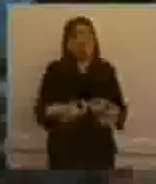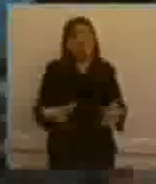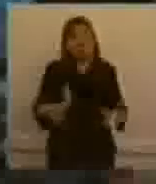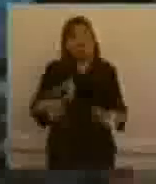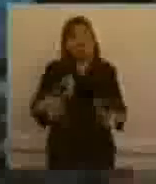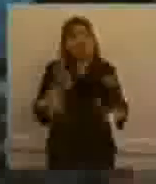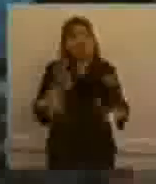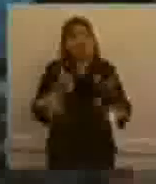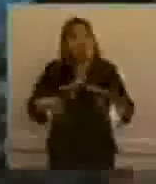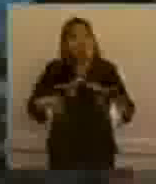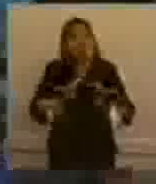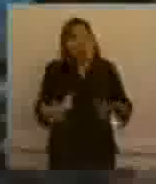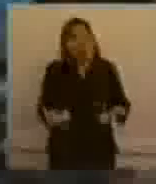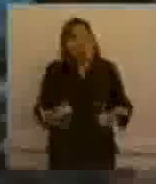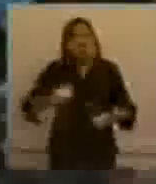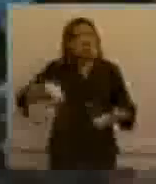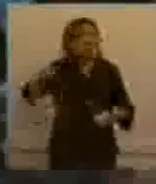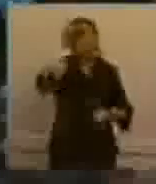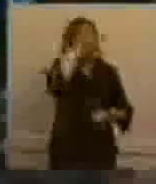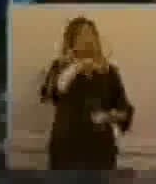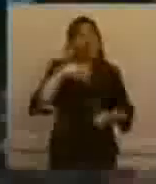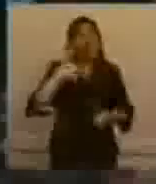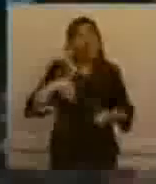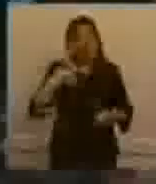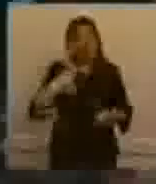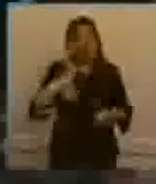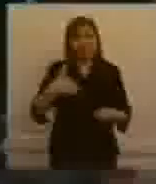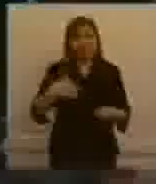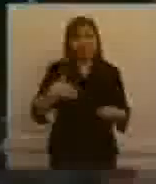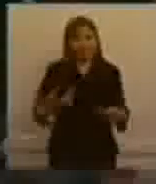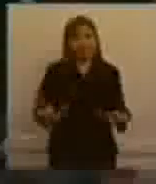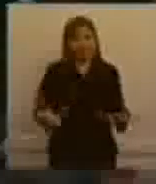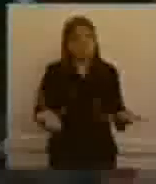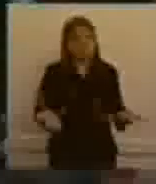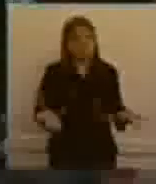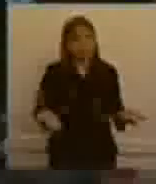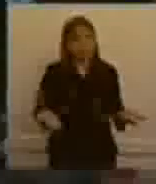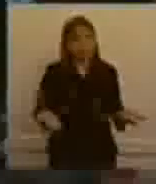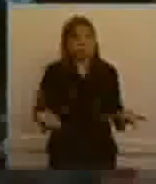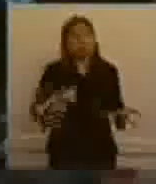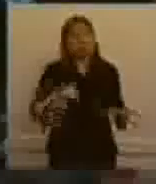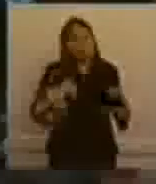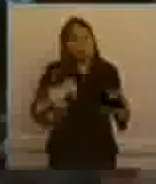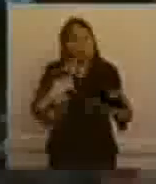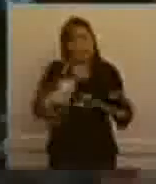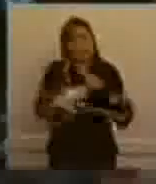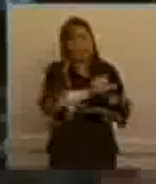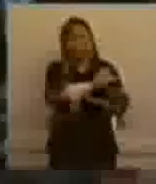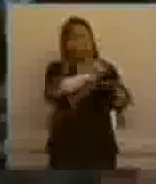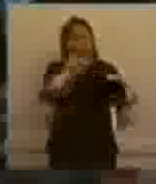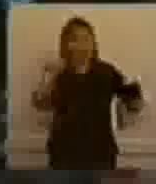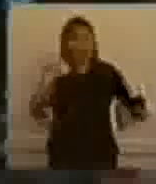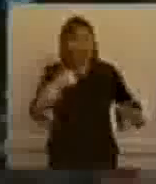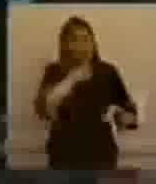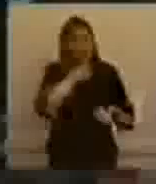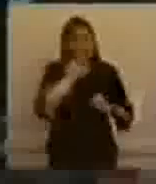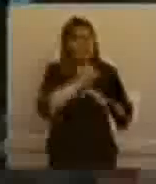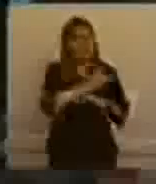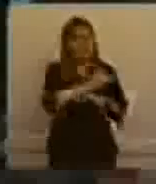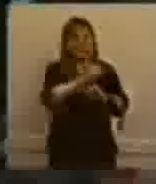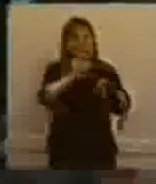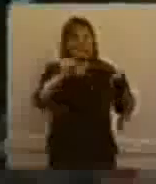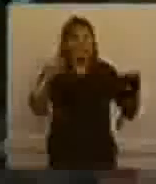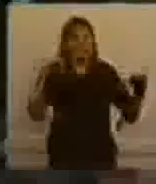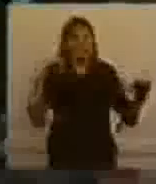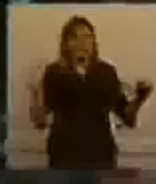solidaridad de todos los argentinos, y bueno, y por eso quería comunicárselo también a ustedes, posteriormente